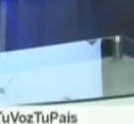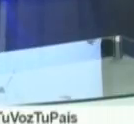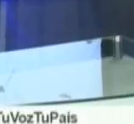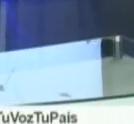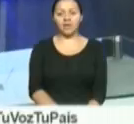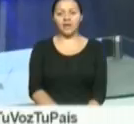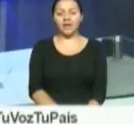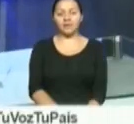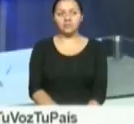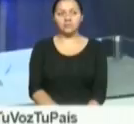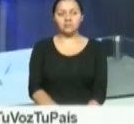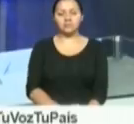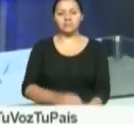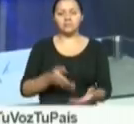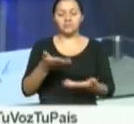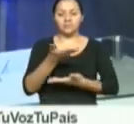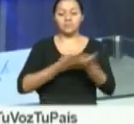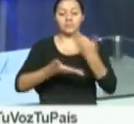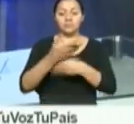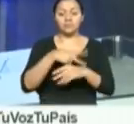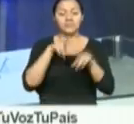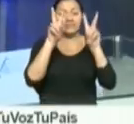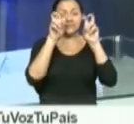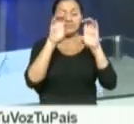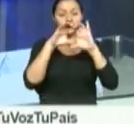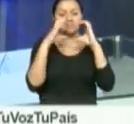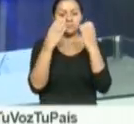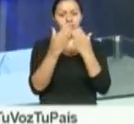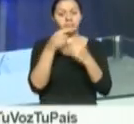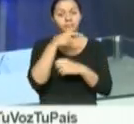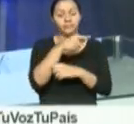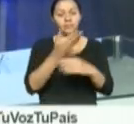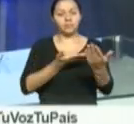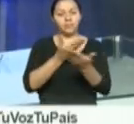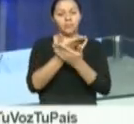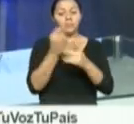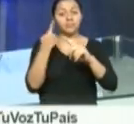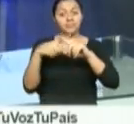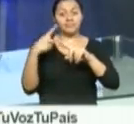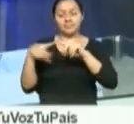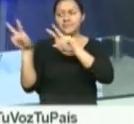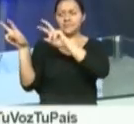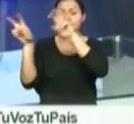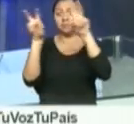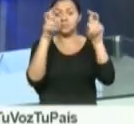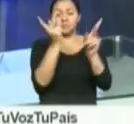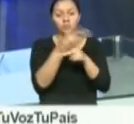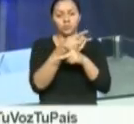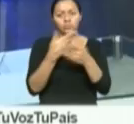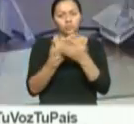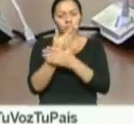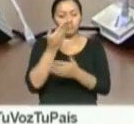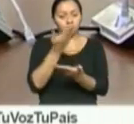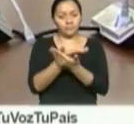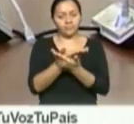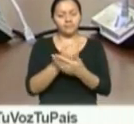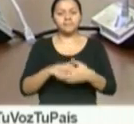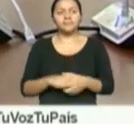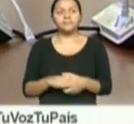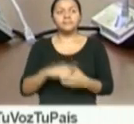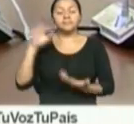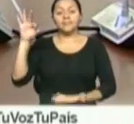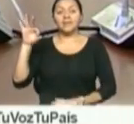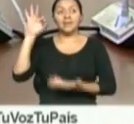Comercio. La Comisión del Régimen Económico espera nuevas propuestas de varios sectores productivos del país. Son los